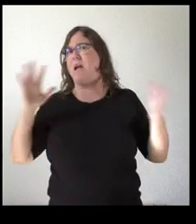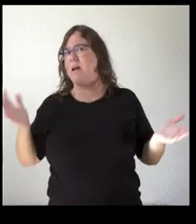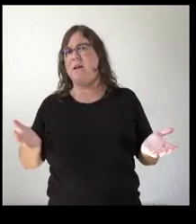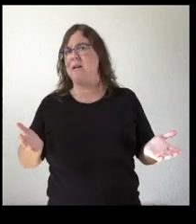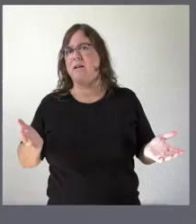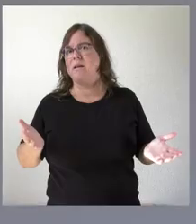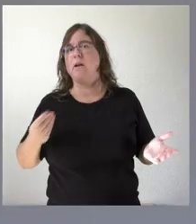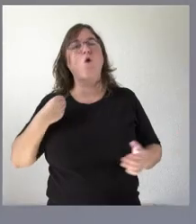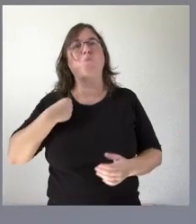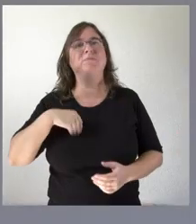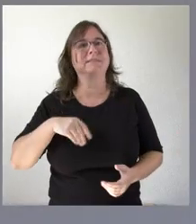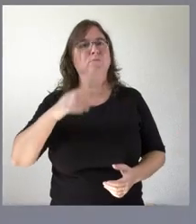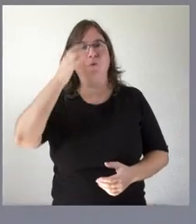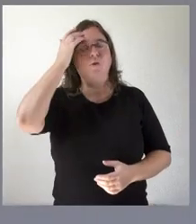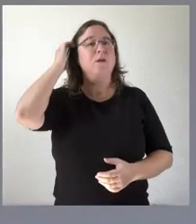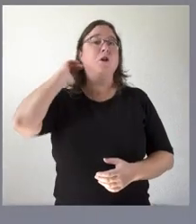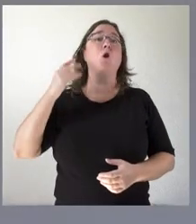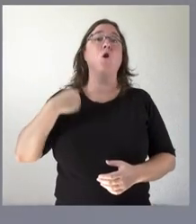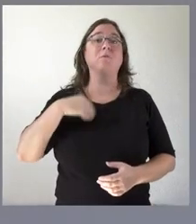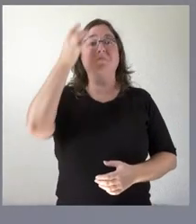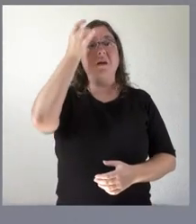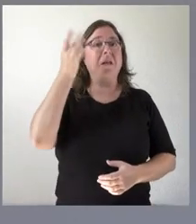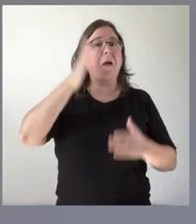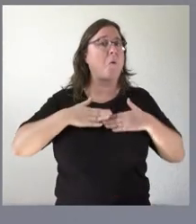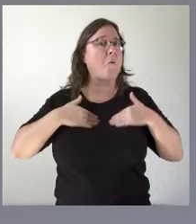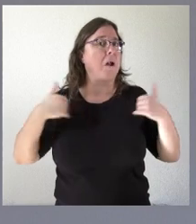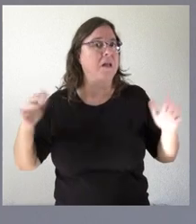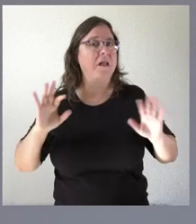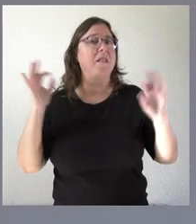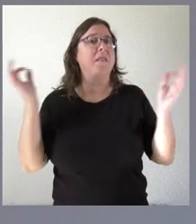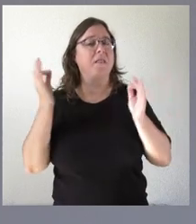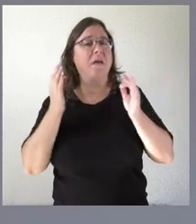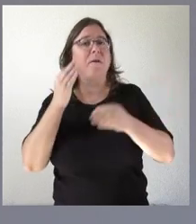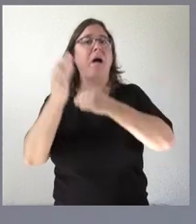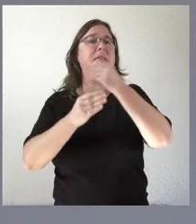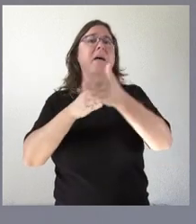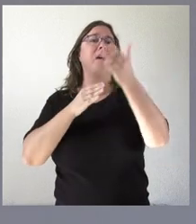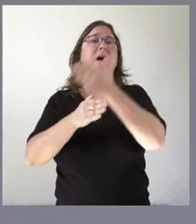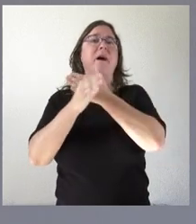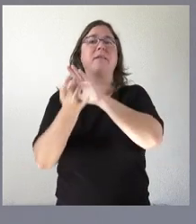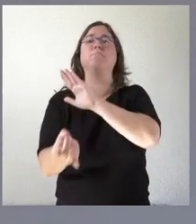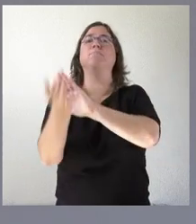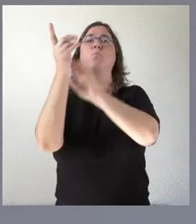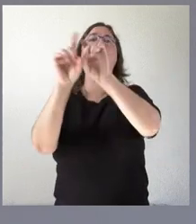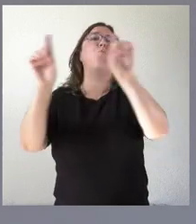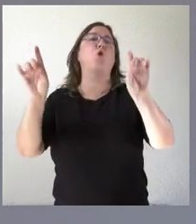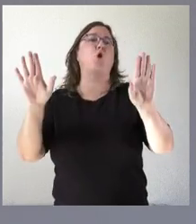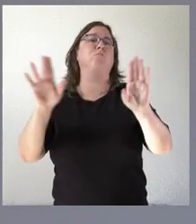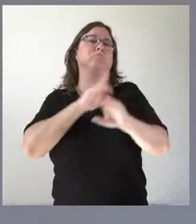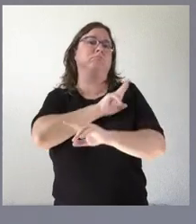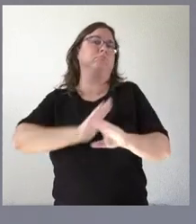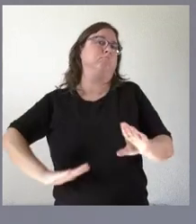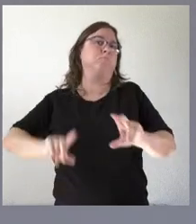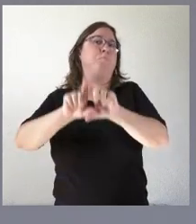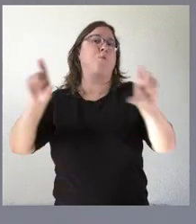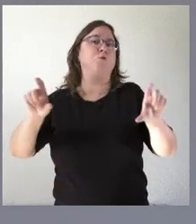es que es lo mismo siempre hemos dicho que cualquier iniciativa en este ámbito tiene que ser llevada a cabo a través de la iniciativa de un promotor y por tanto la junta de